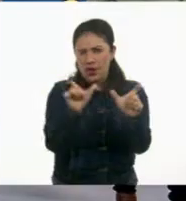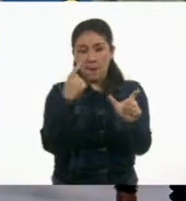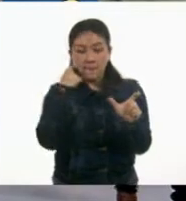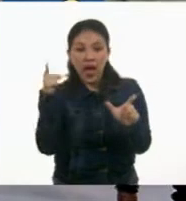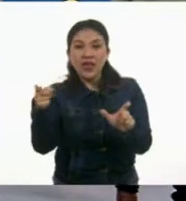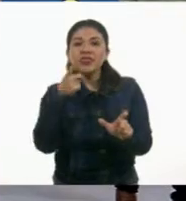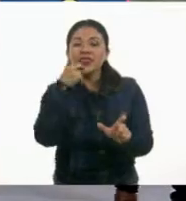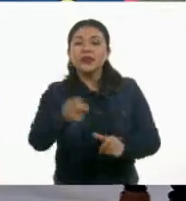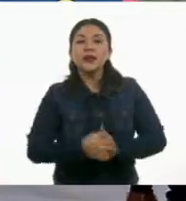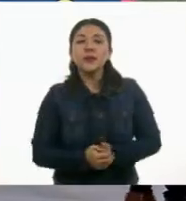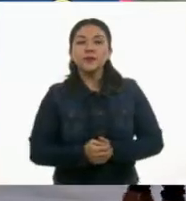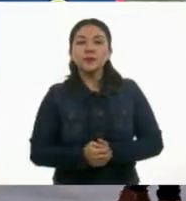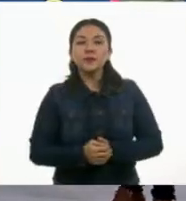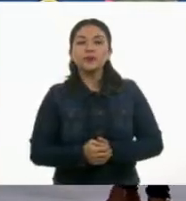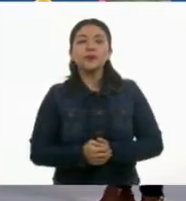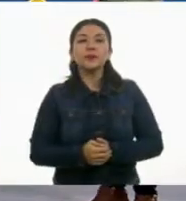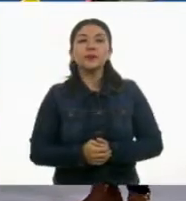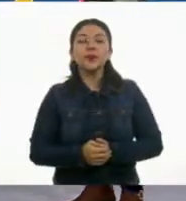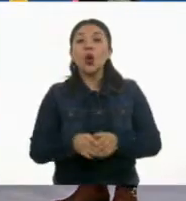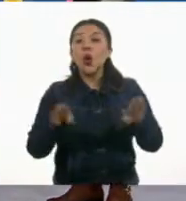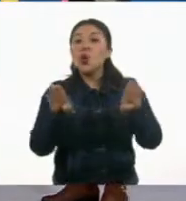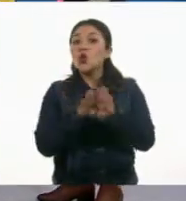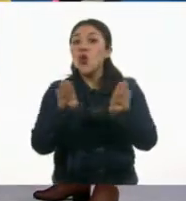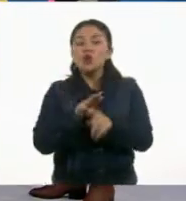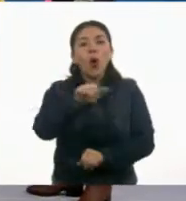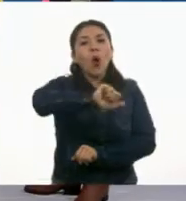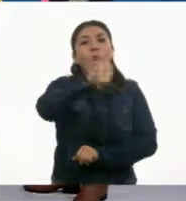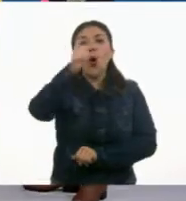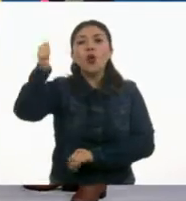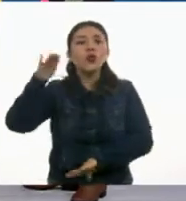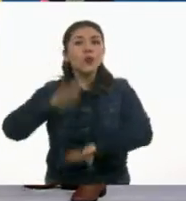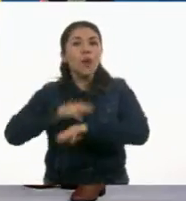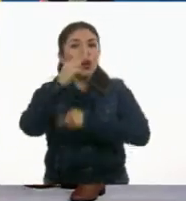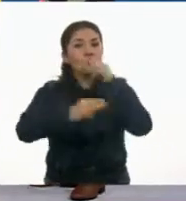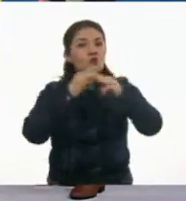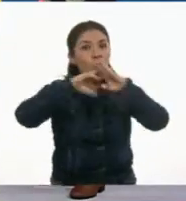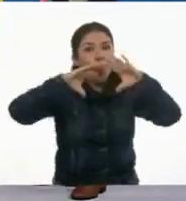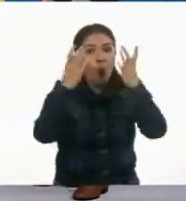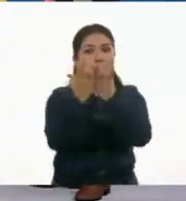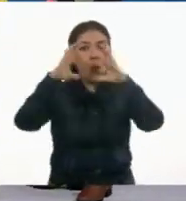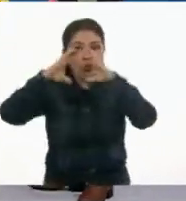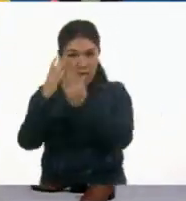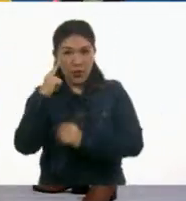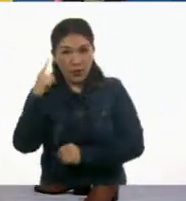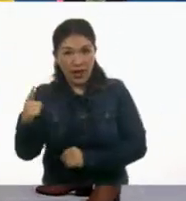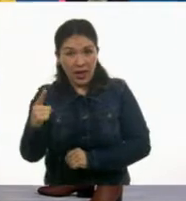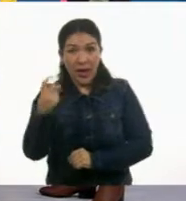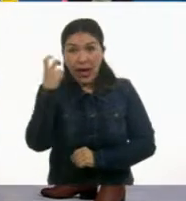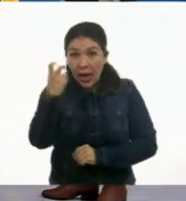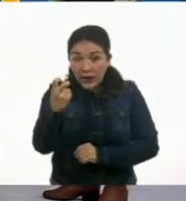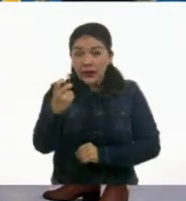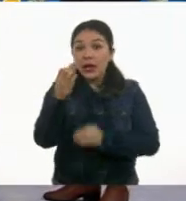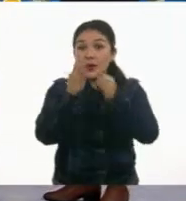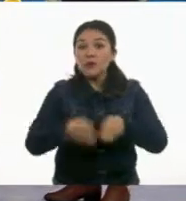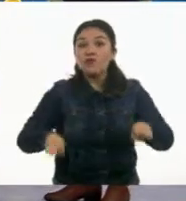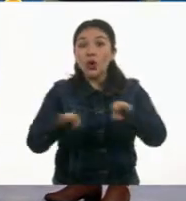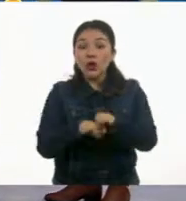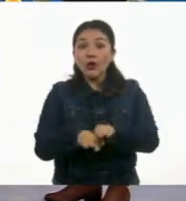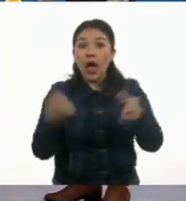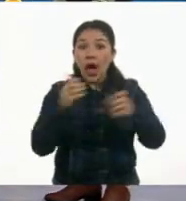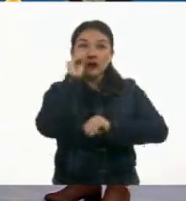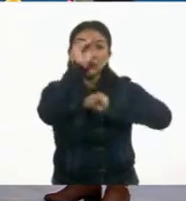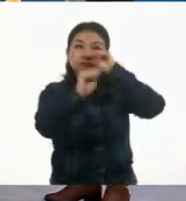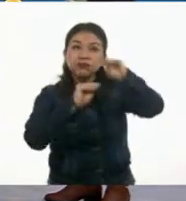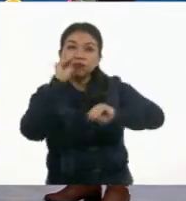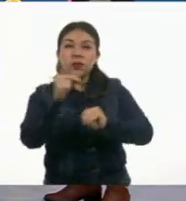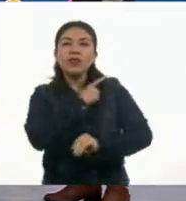dice, como en todos los planetas, fíjense, ¿eh? Porque aquí lo importante, al momento de ir armando el texto,